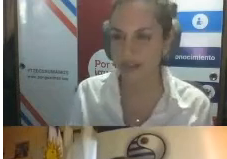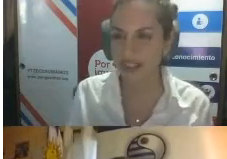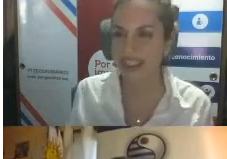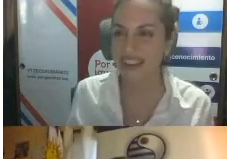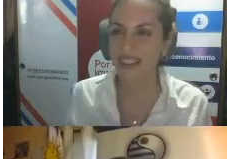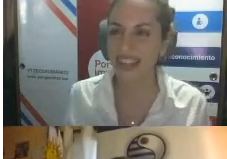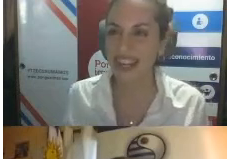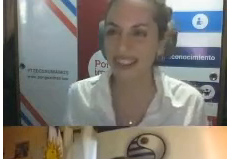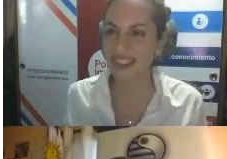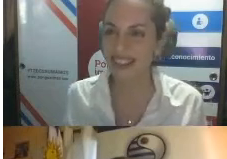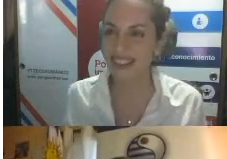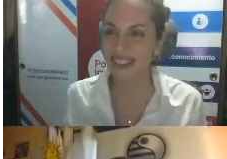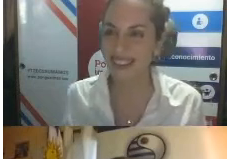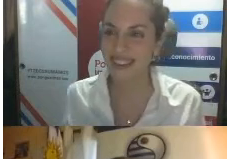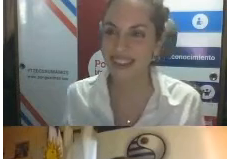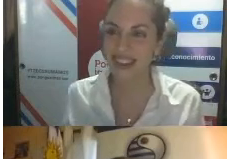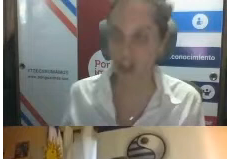pasos. Muchas gracias.